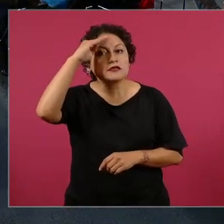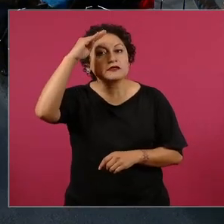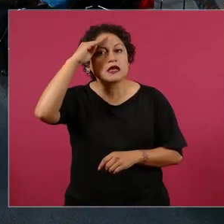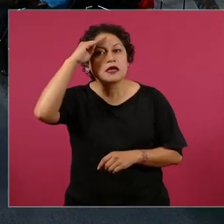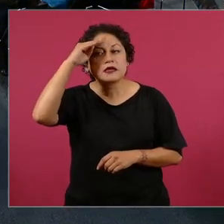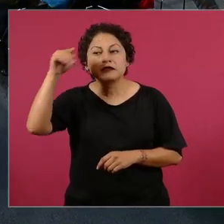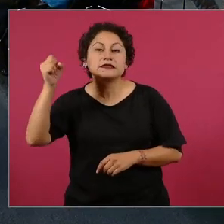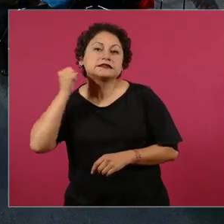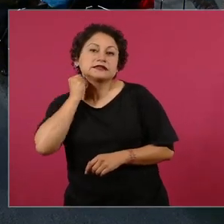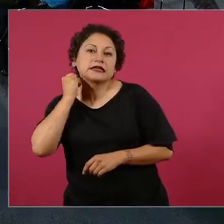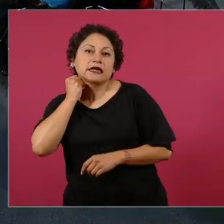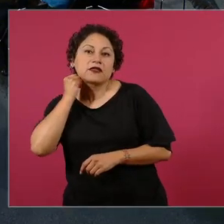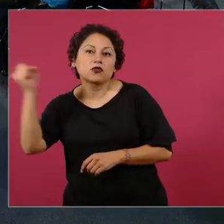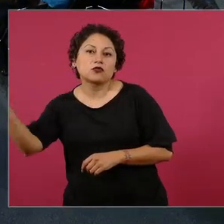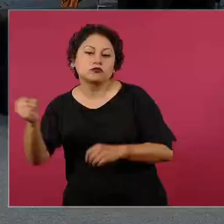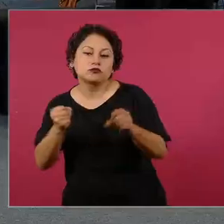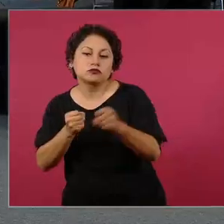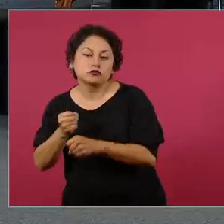elija el Senado